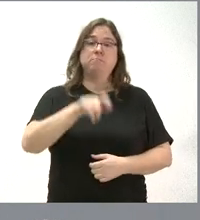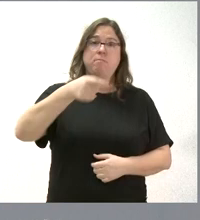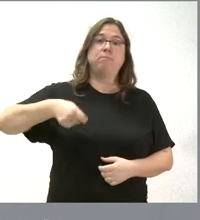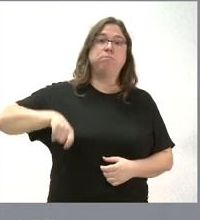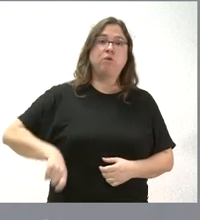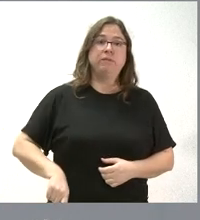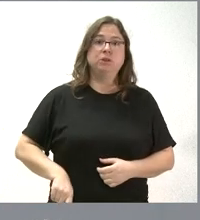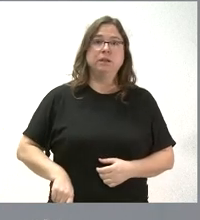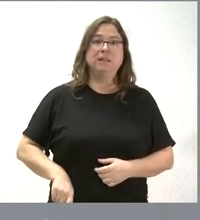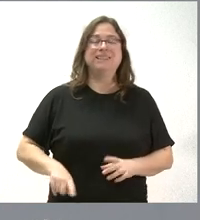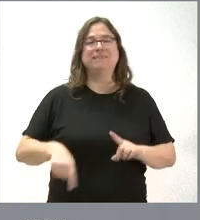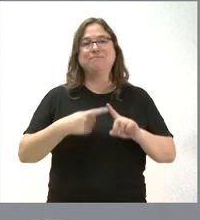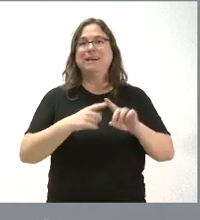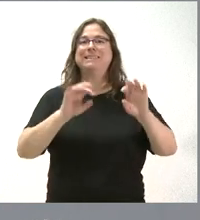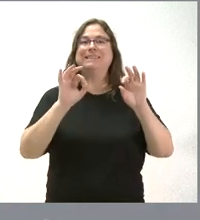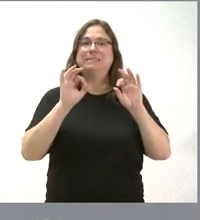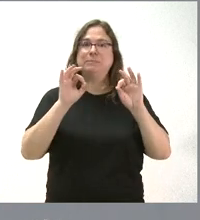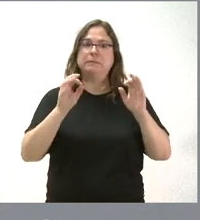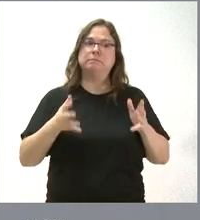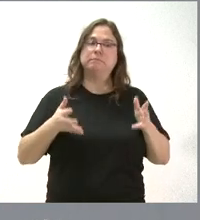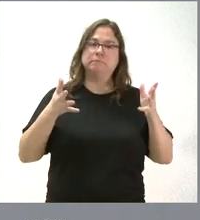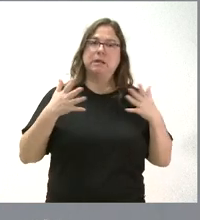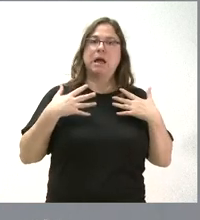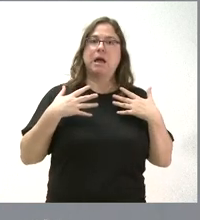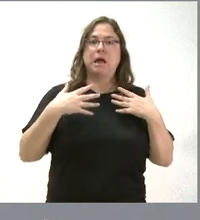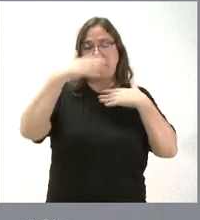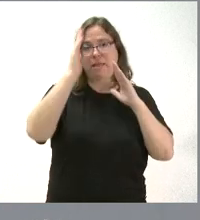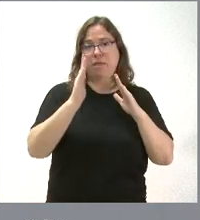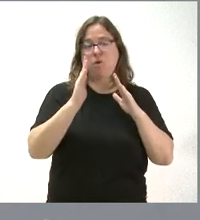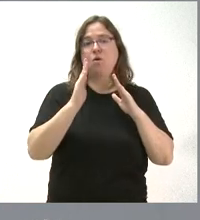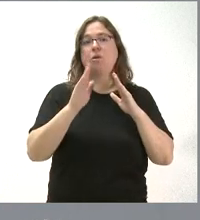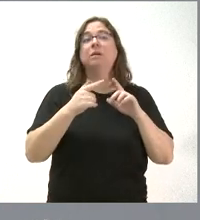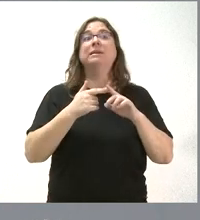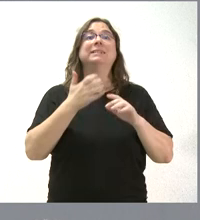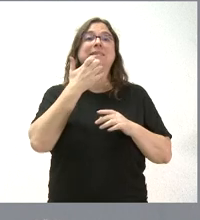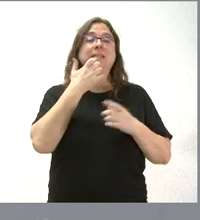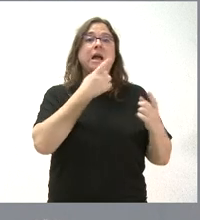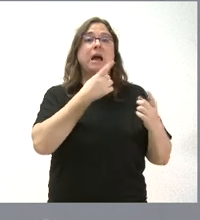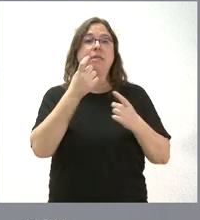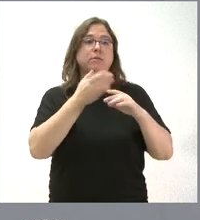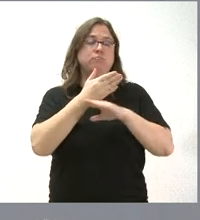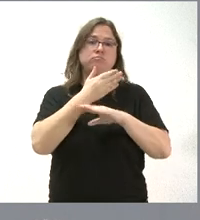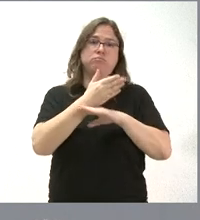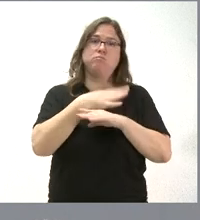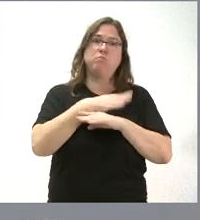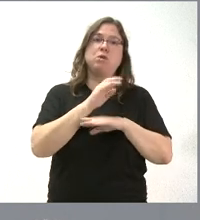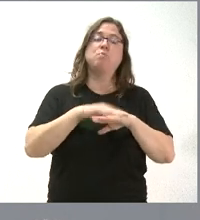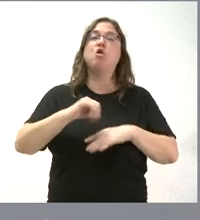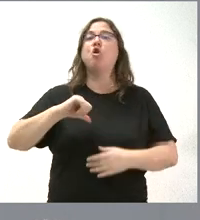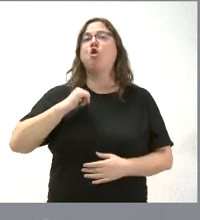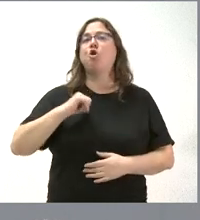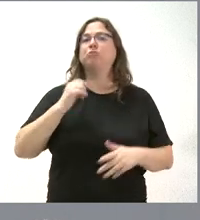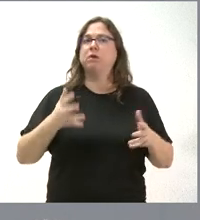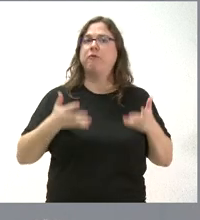especialistas están prestando la atención. Los que lo precisen pueden asistir porque el hospital presta